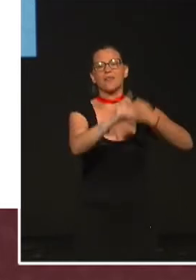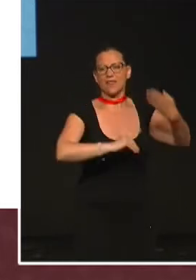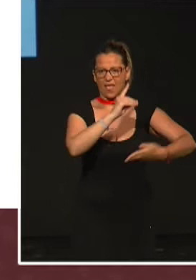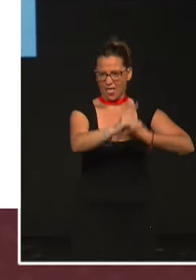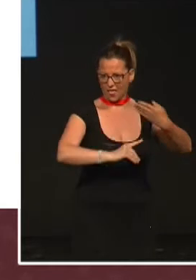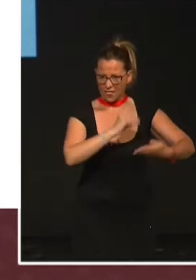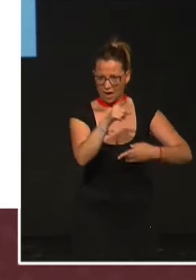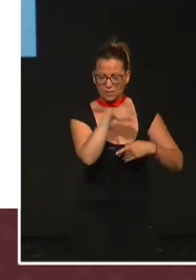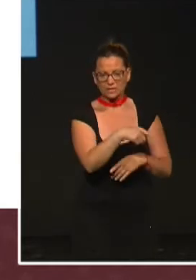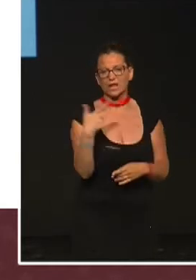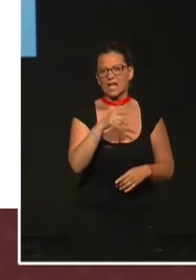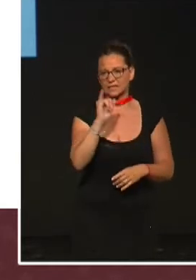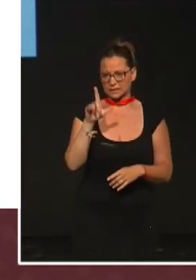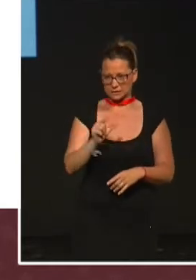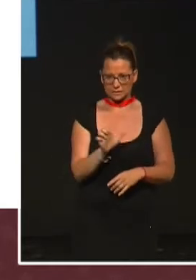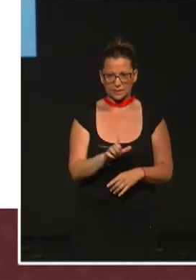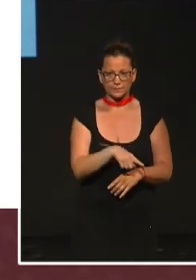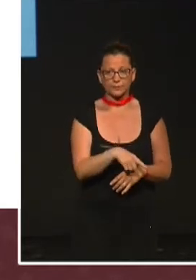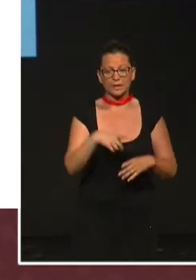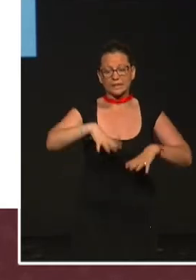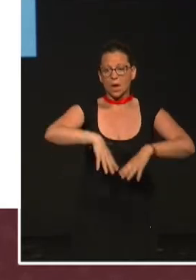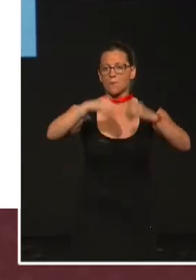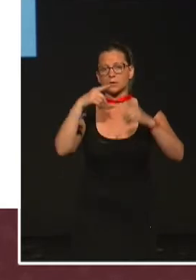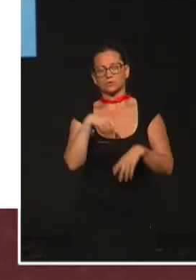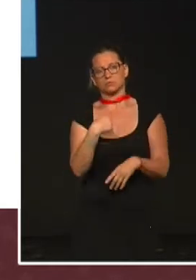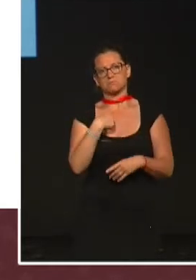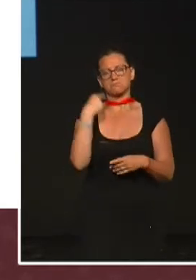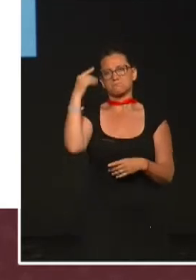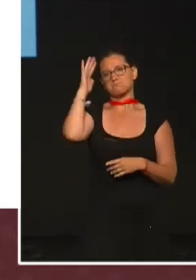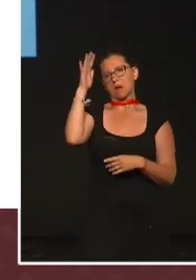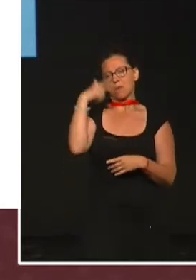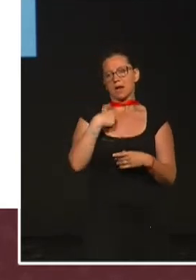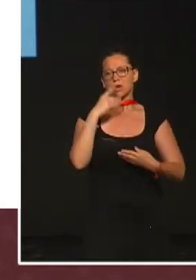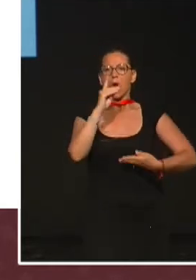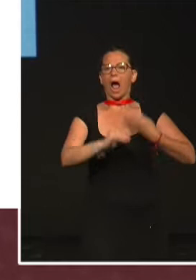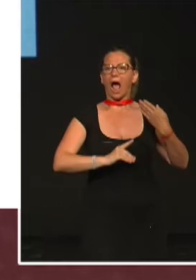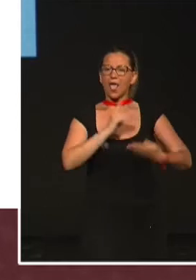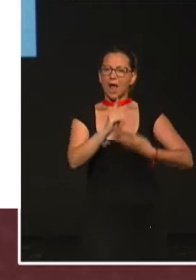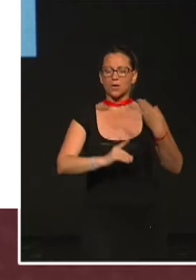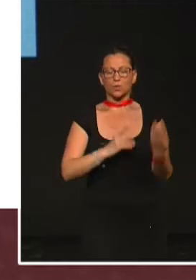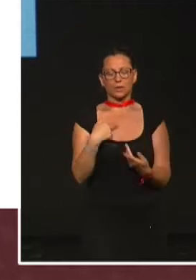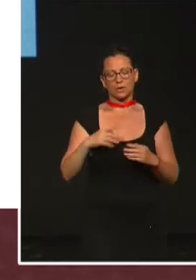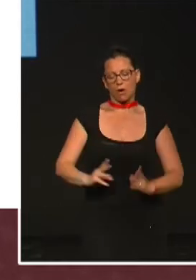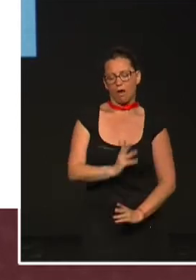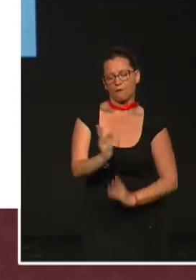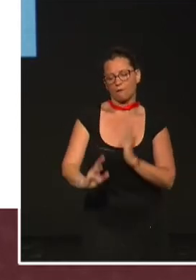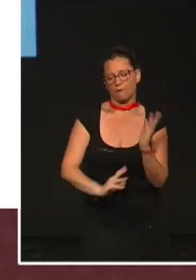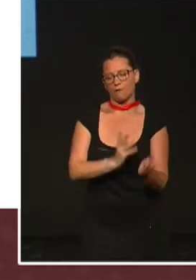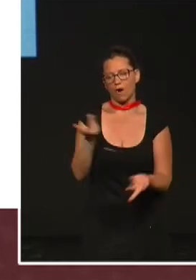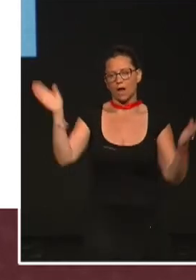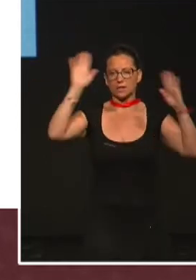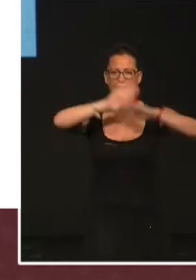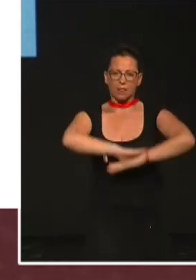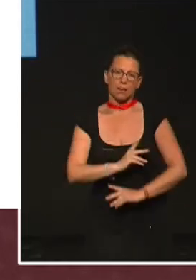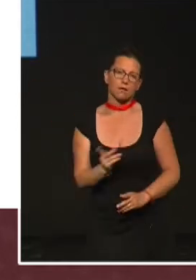un monte que a día de hoy lleva el monte de Darwin. Yo me imagino a Darwin allí, cuando ya caía la noche, encendiendo la fogata, viendo de fondo esas cordilleras